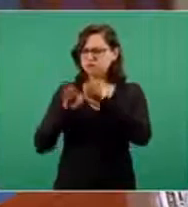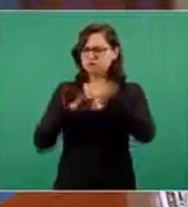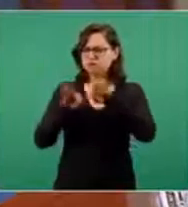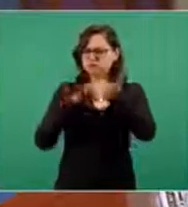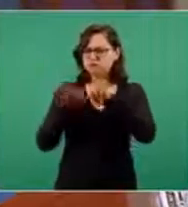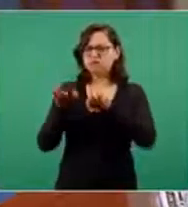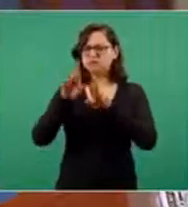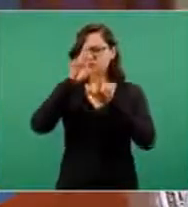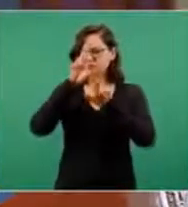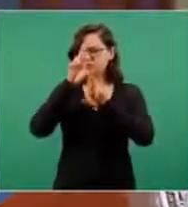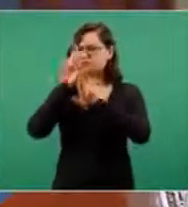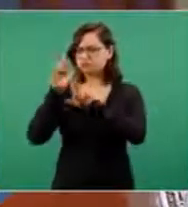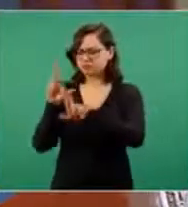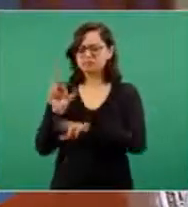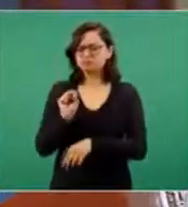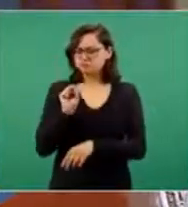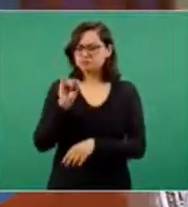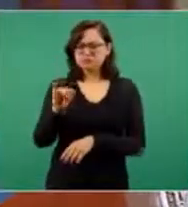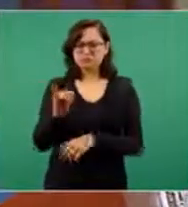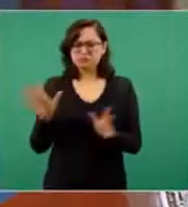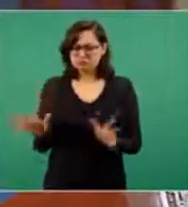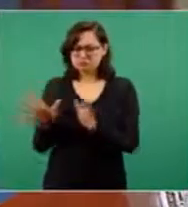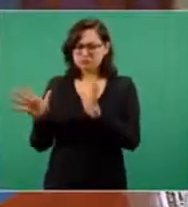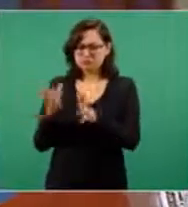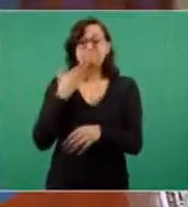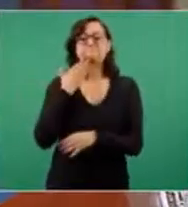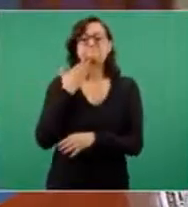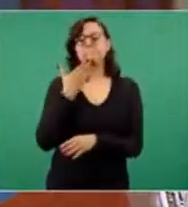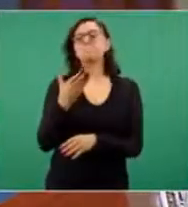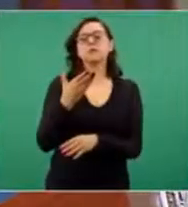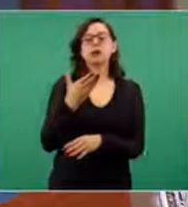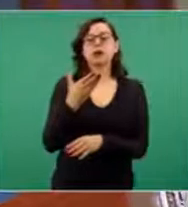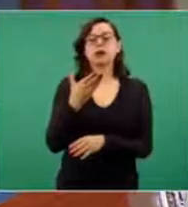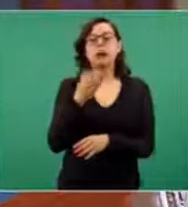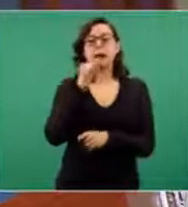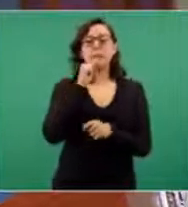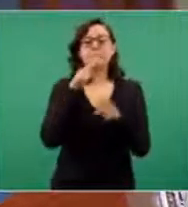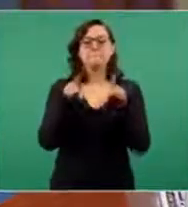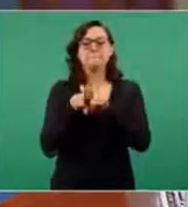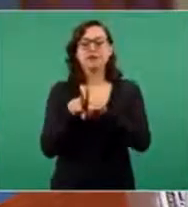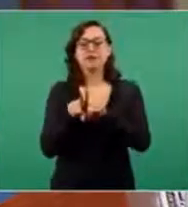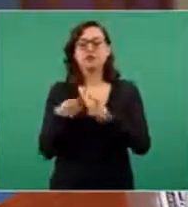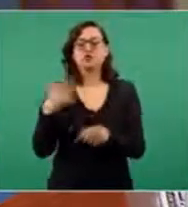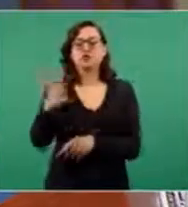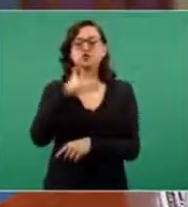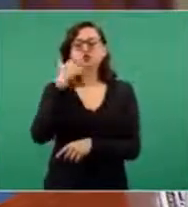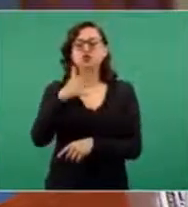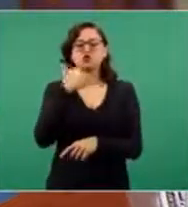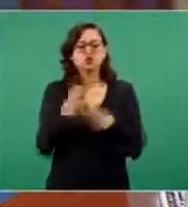mismo que respeta y alienta. Además, reconocemos la lucha contra la corrupción